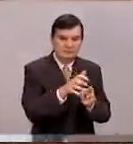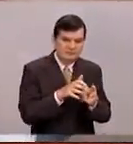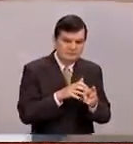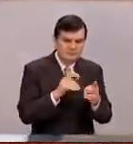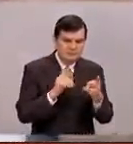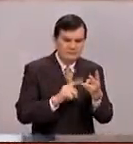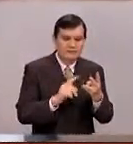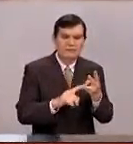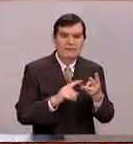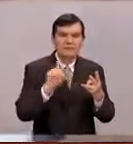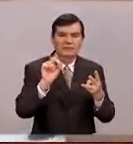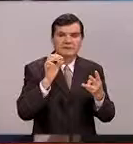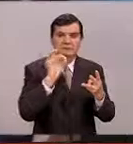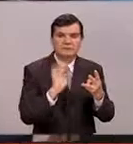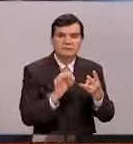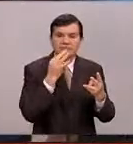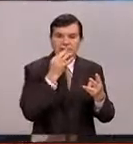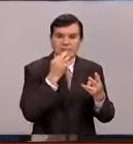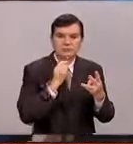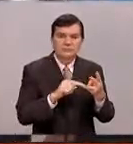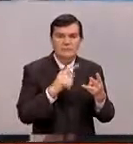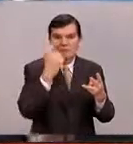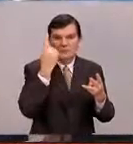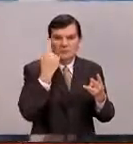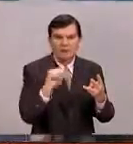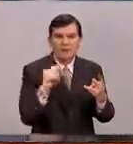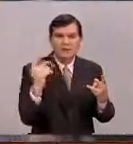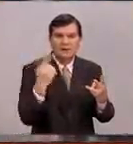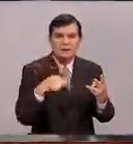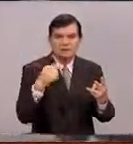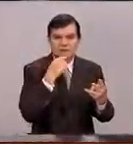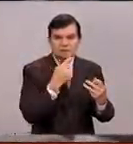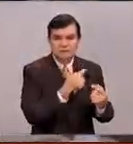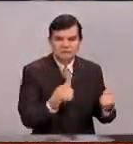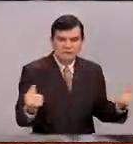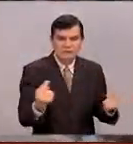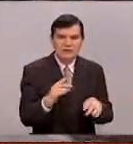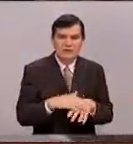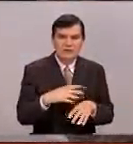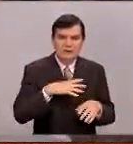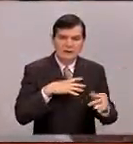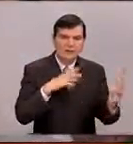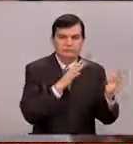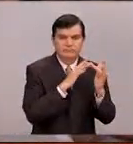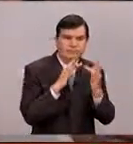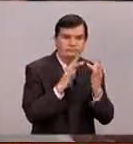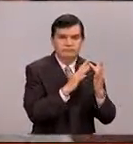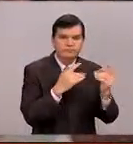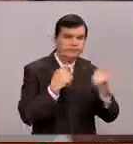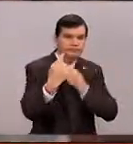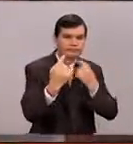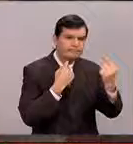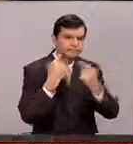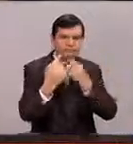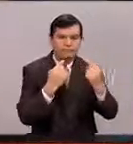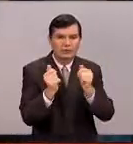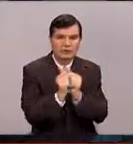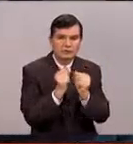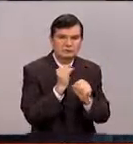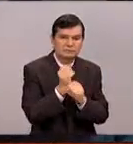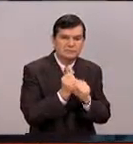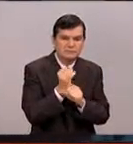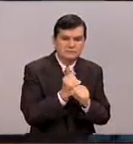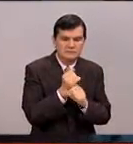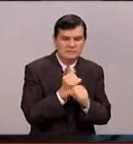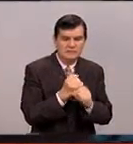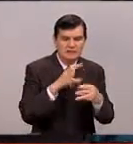Y los otros 20 minutos es para que los niños interactúen directamente con el investigador.